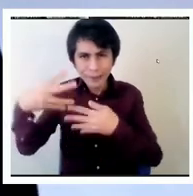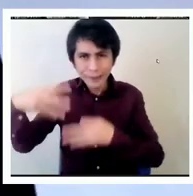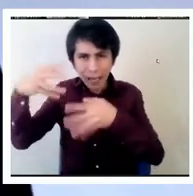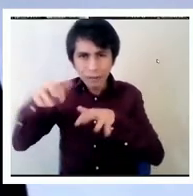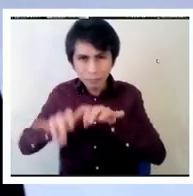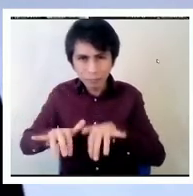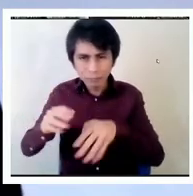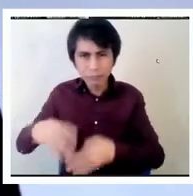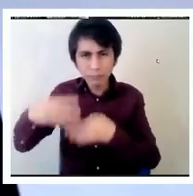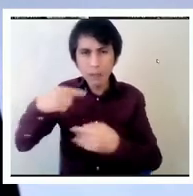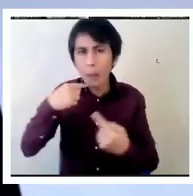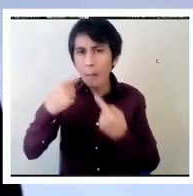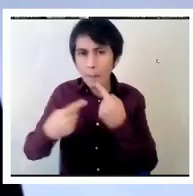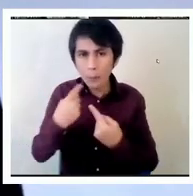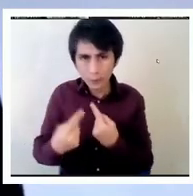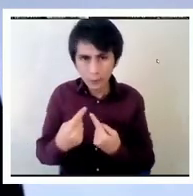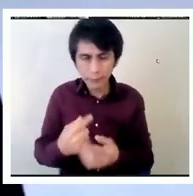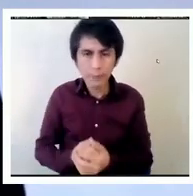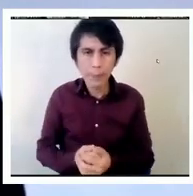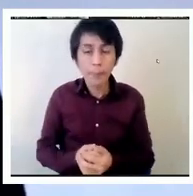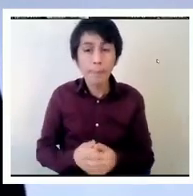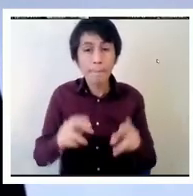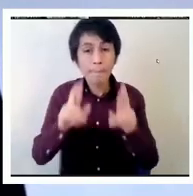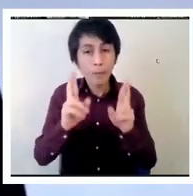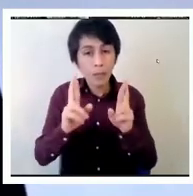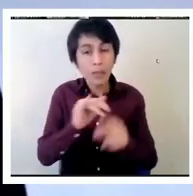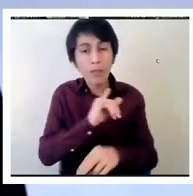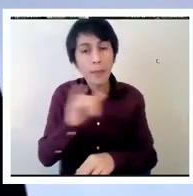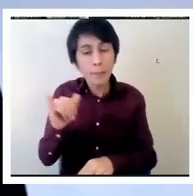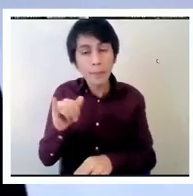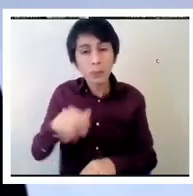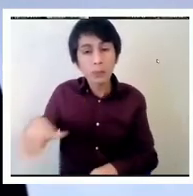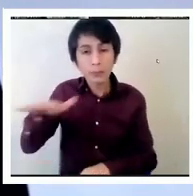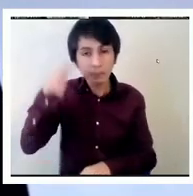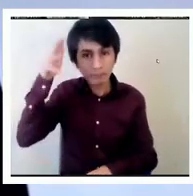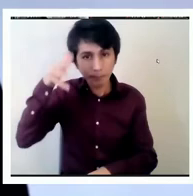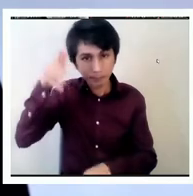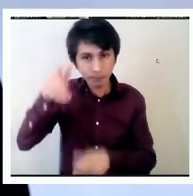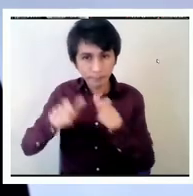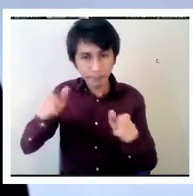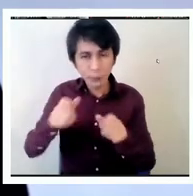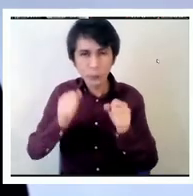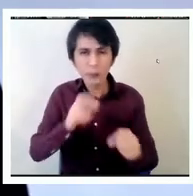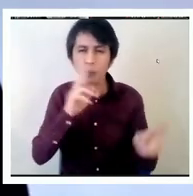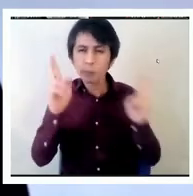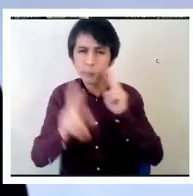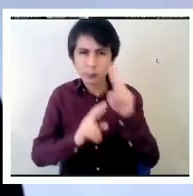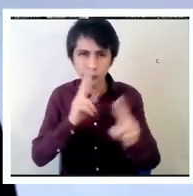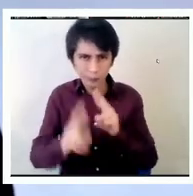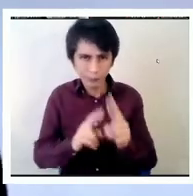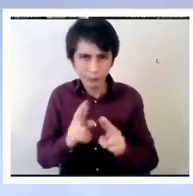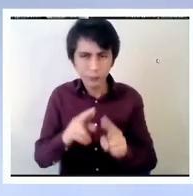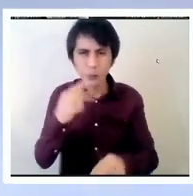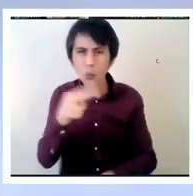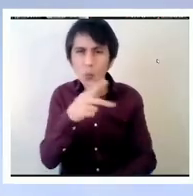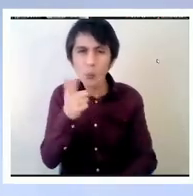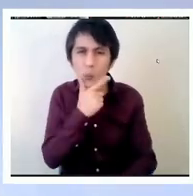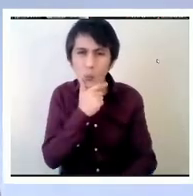de poder que los panelistas después puedan ir contestando sus preguntas, sus dudas, sus